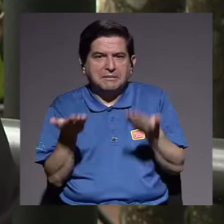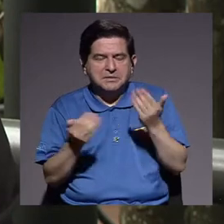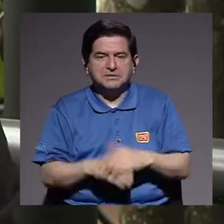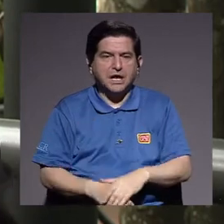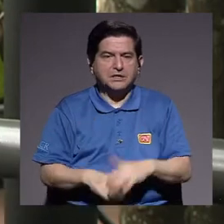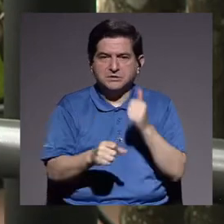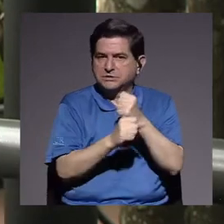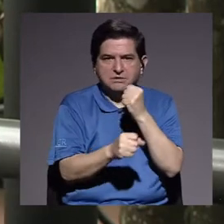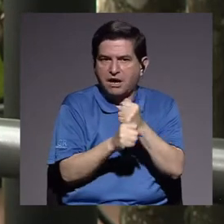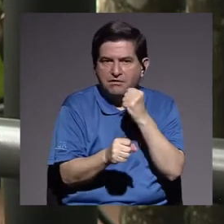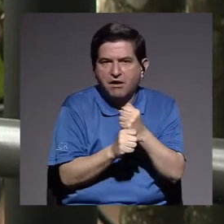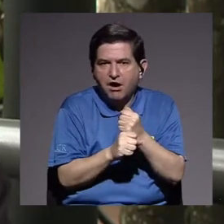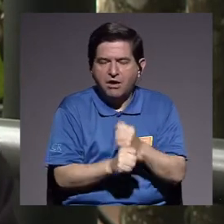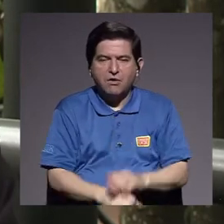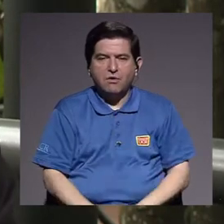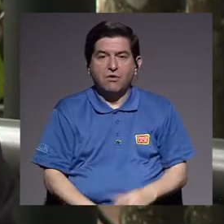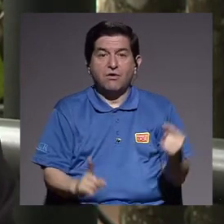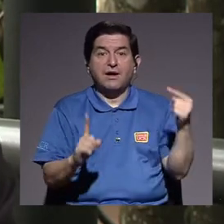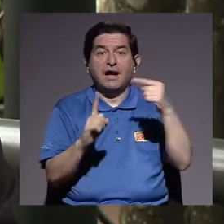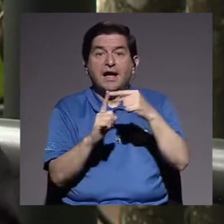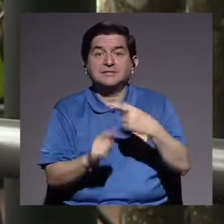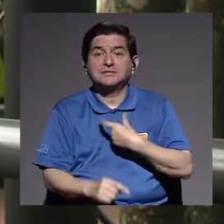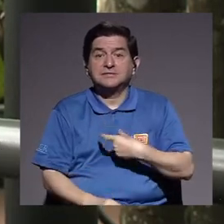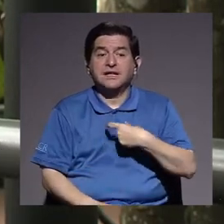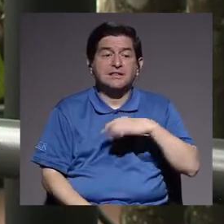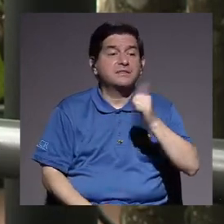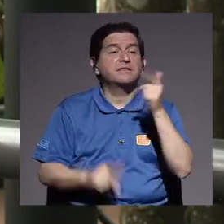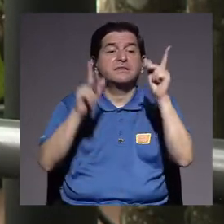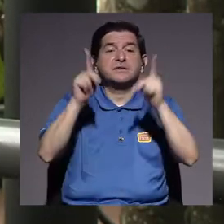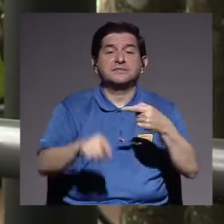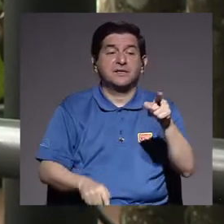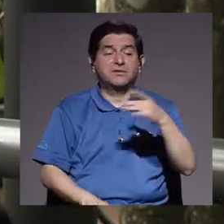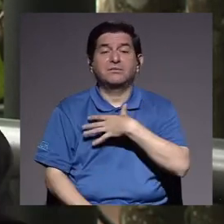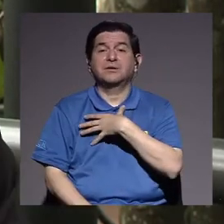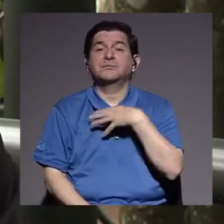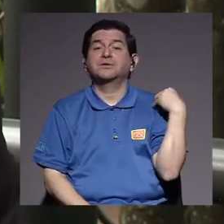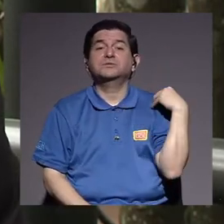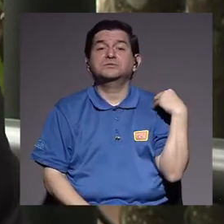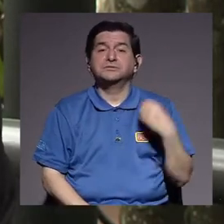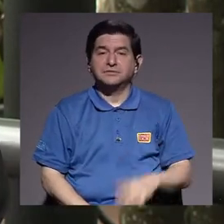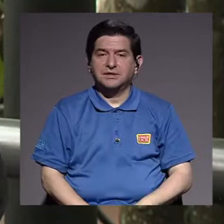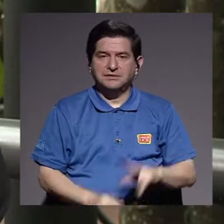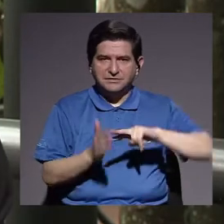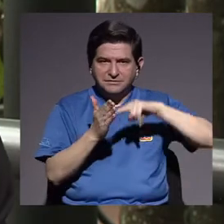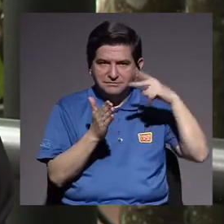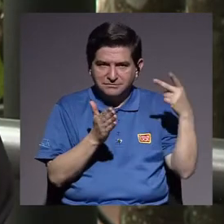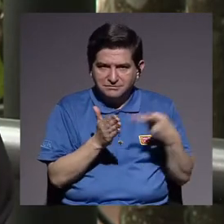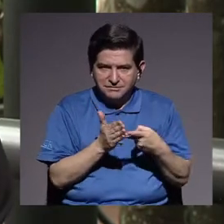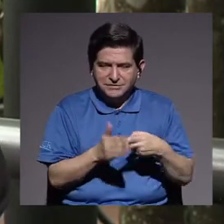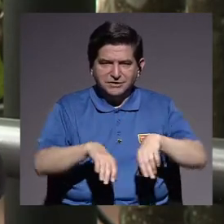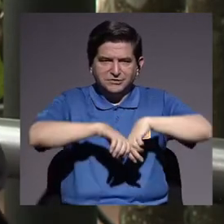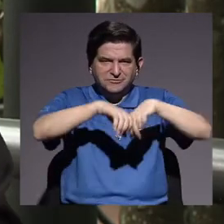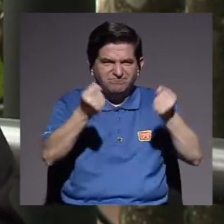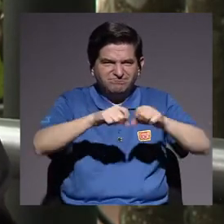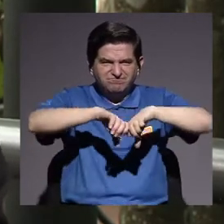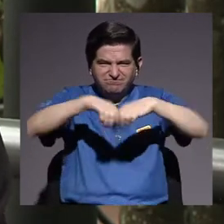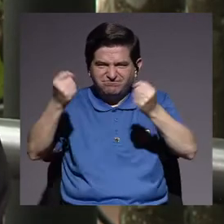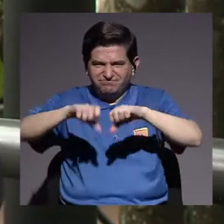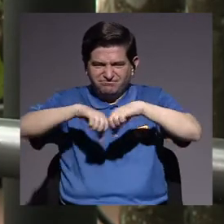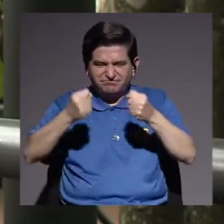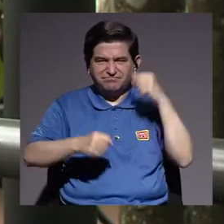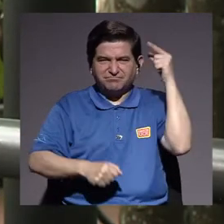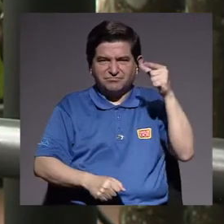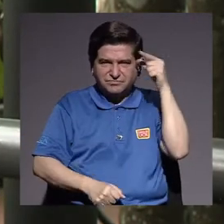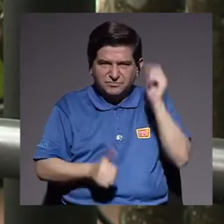compito por el trabajo, compito inclusive por el deseo de la otra persona que me gusta. Y lo que se trata es de ir rompiendo